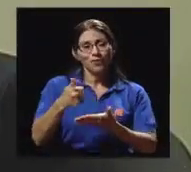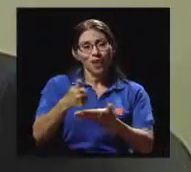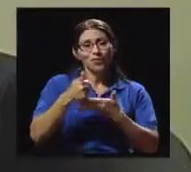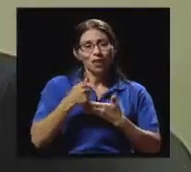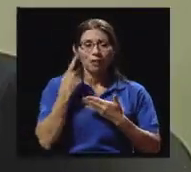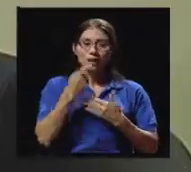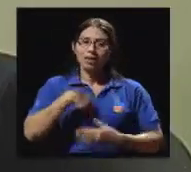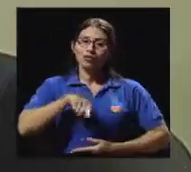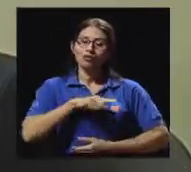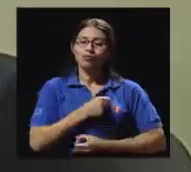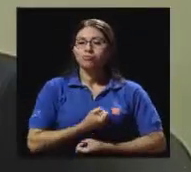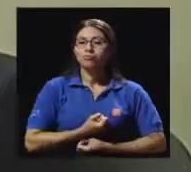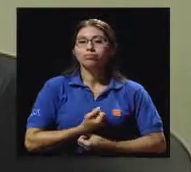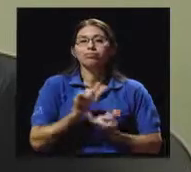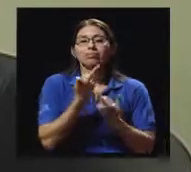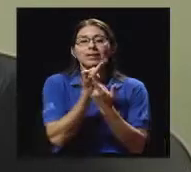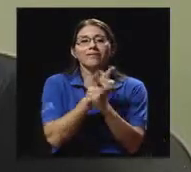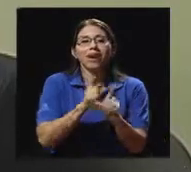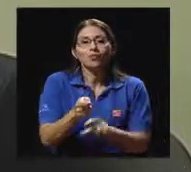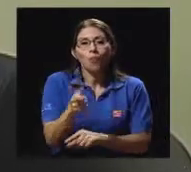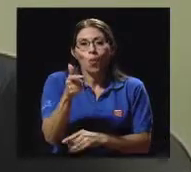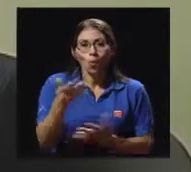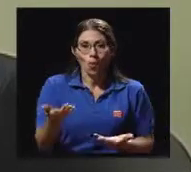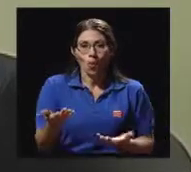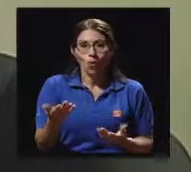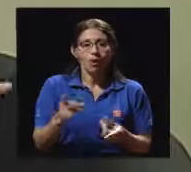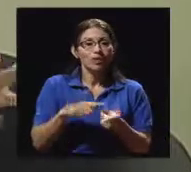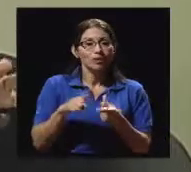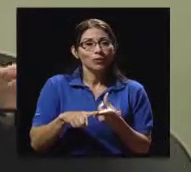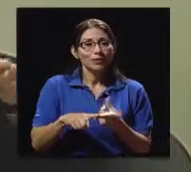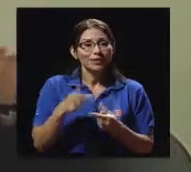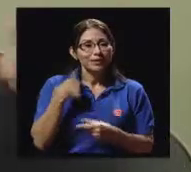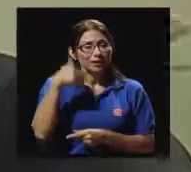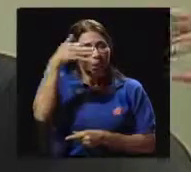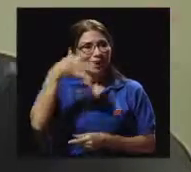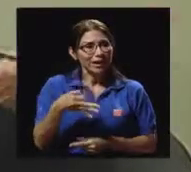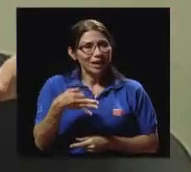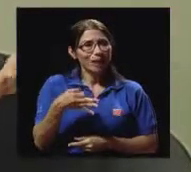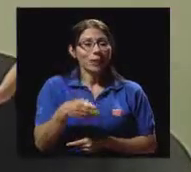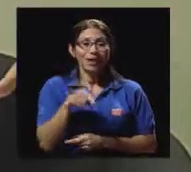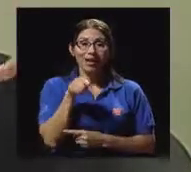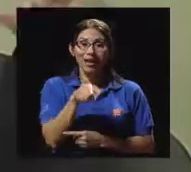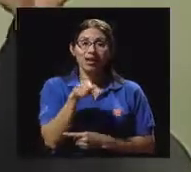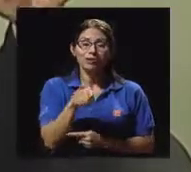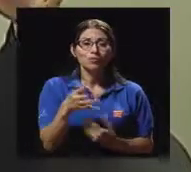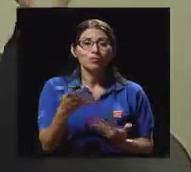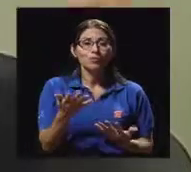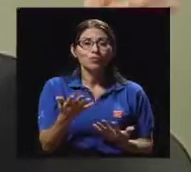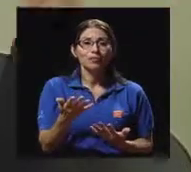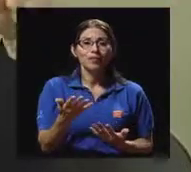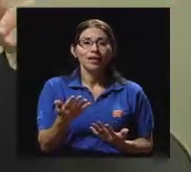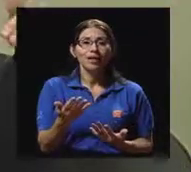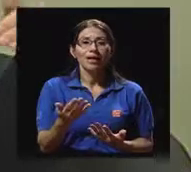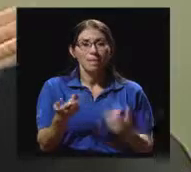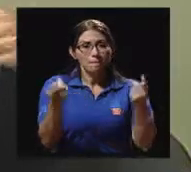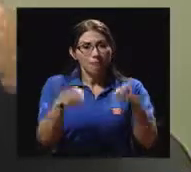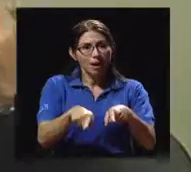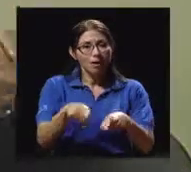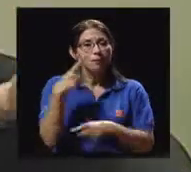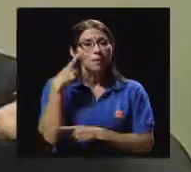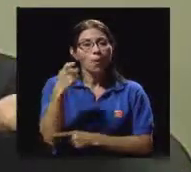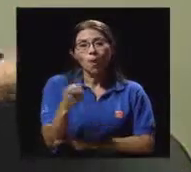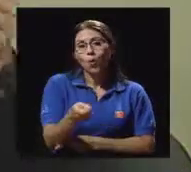un poco, ¿verdad? Entonces creo que eso trasciende por la poca educación